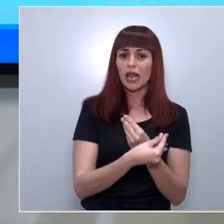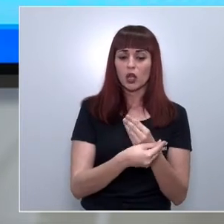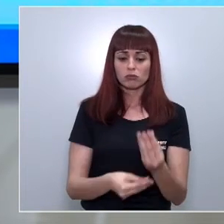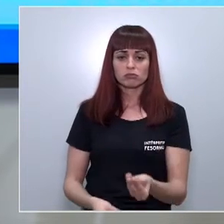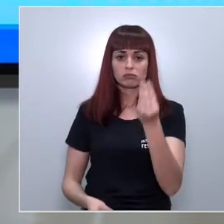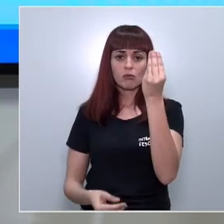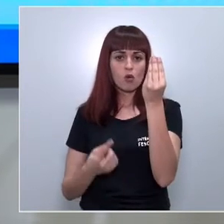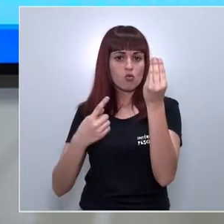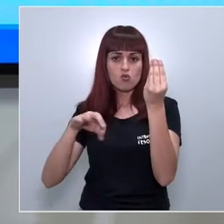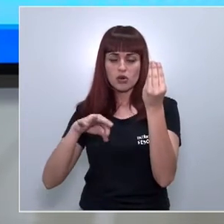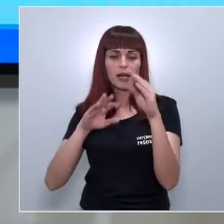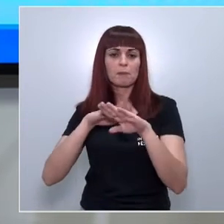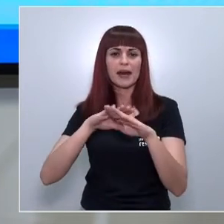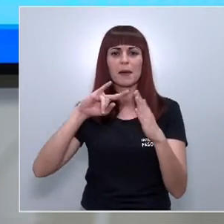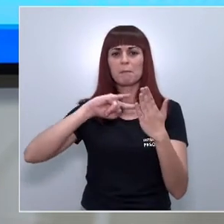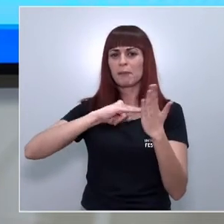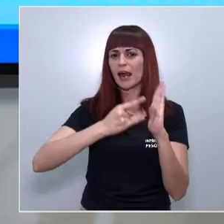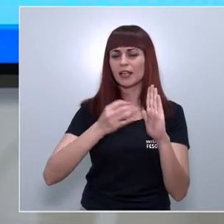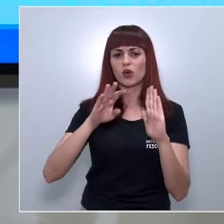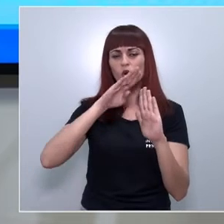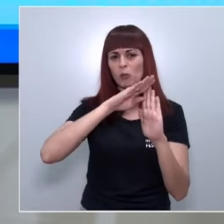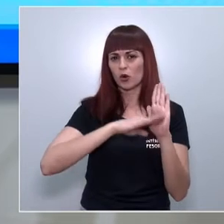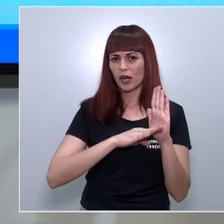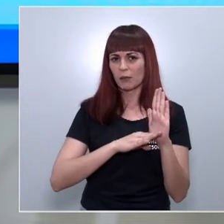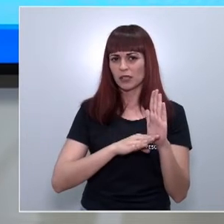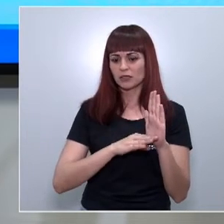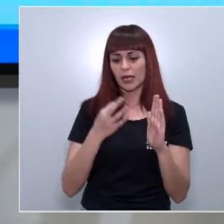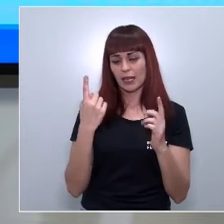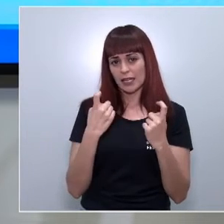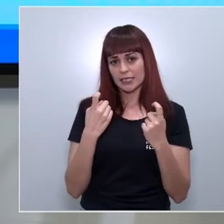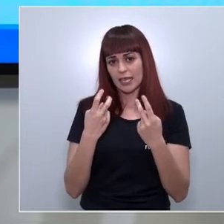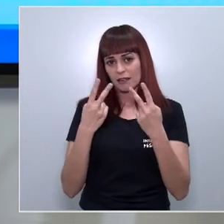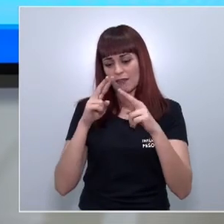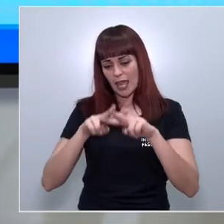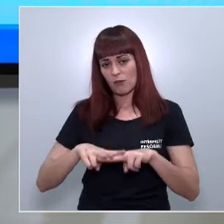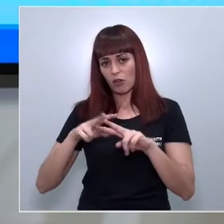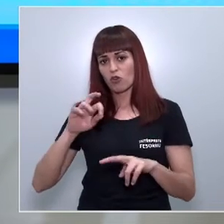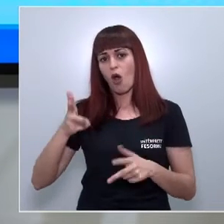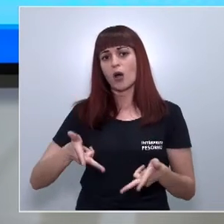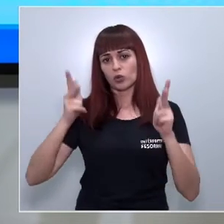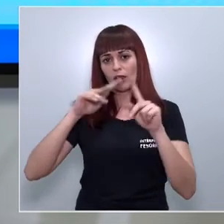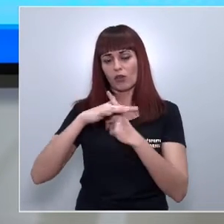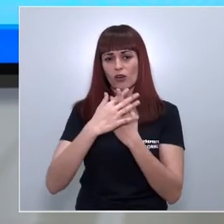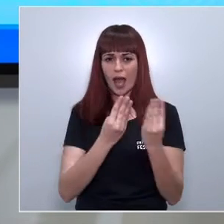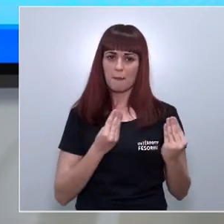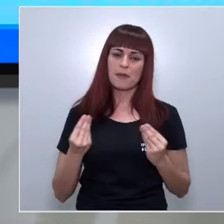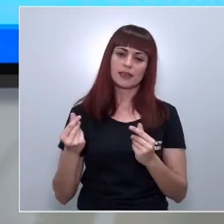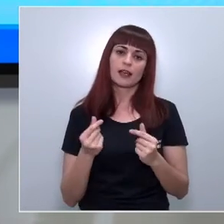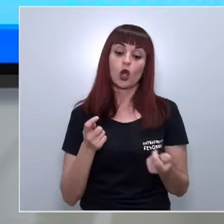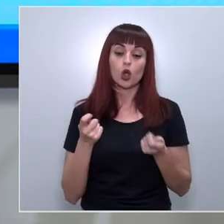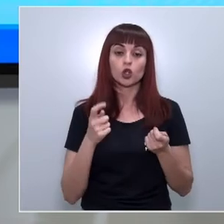para los planes o programas y proyectos sometidos a evaluación o autorización ambiental se regula el proceso de